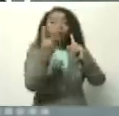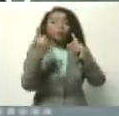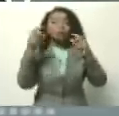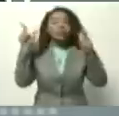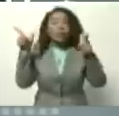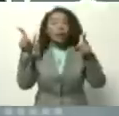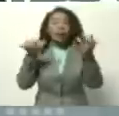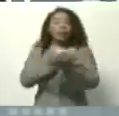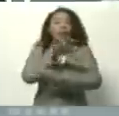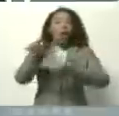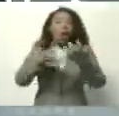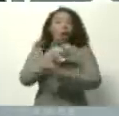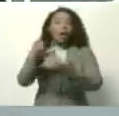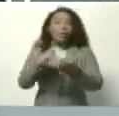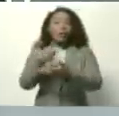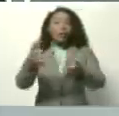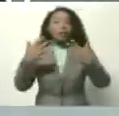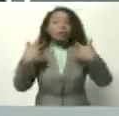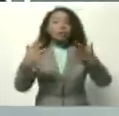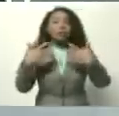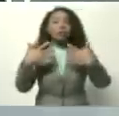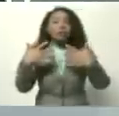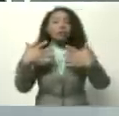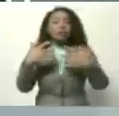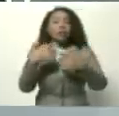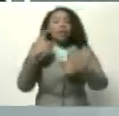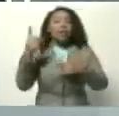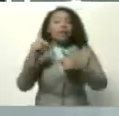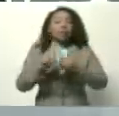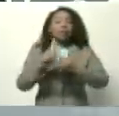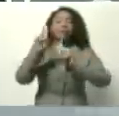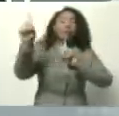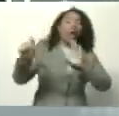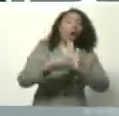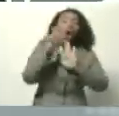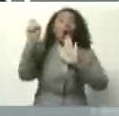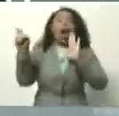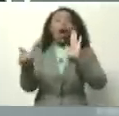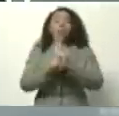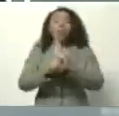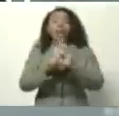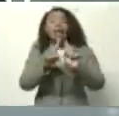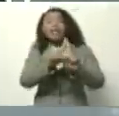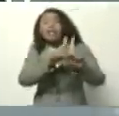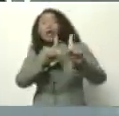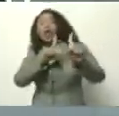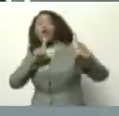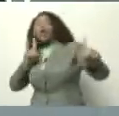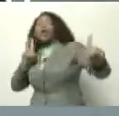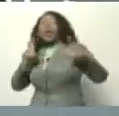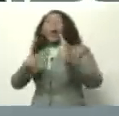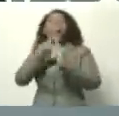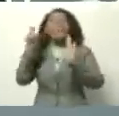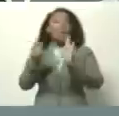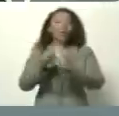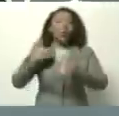crisis y de la emergencia climática, se aleja definitivamente del impacto que pueda tener sobre nuestro territorio.